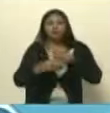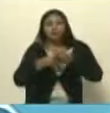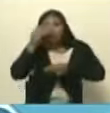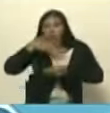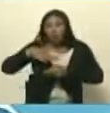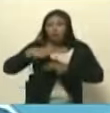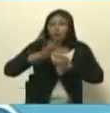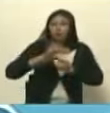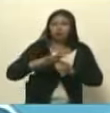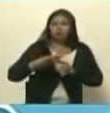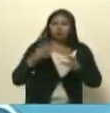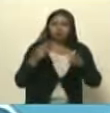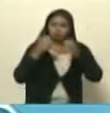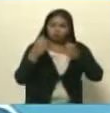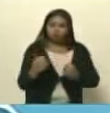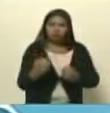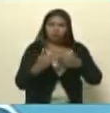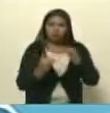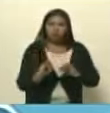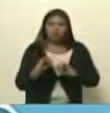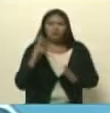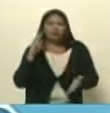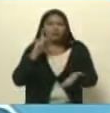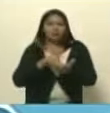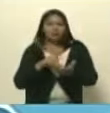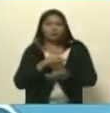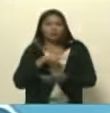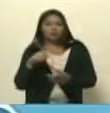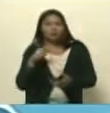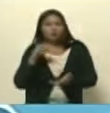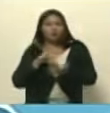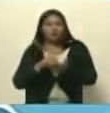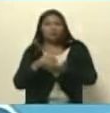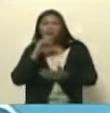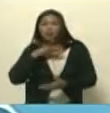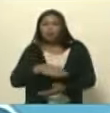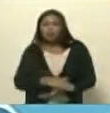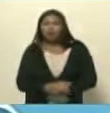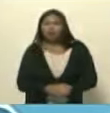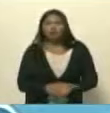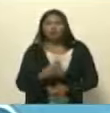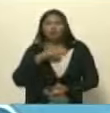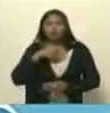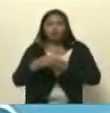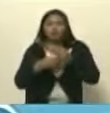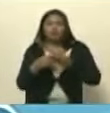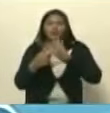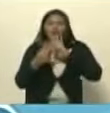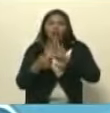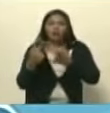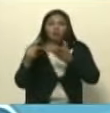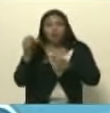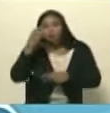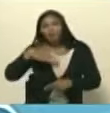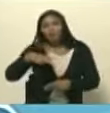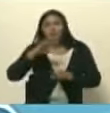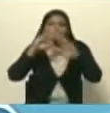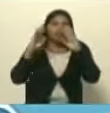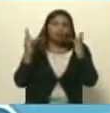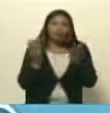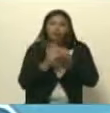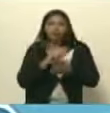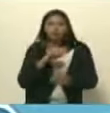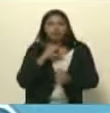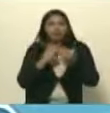pueblo tuvo un rol protagónico participativo que sigue marcando historia que sigue siendo ejemplo para otros pueblos del mundo así nosotros